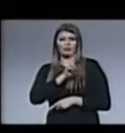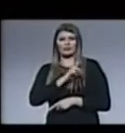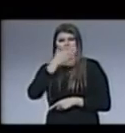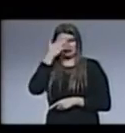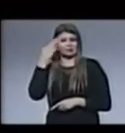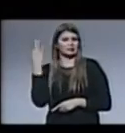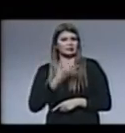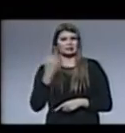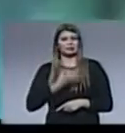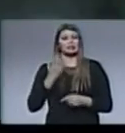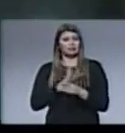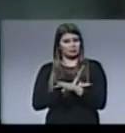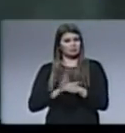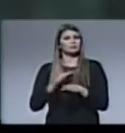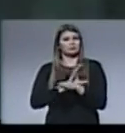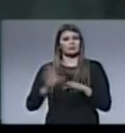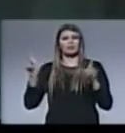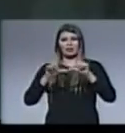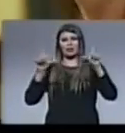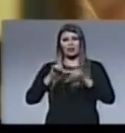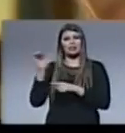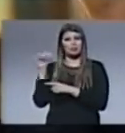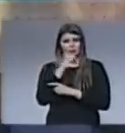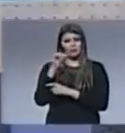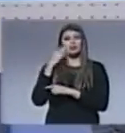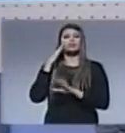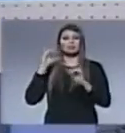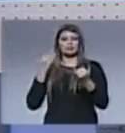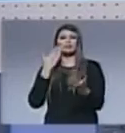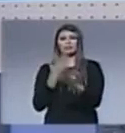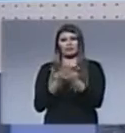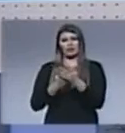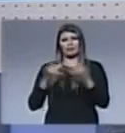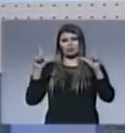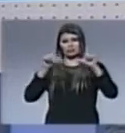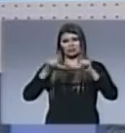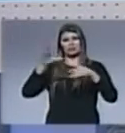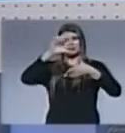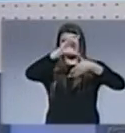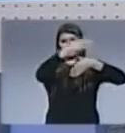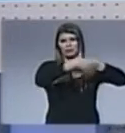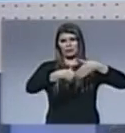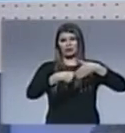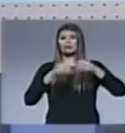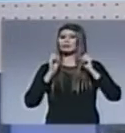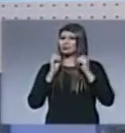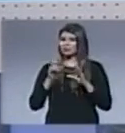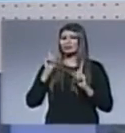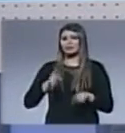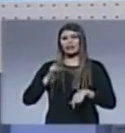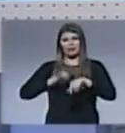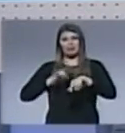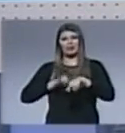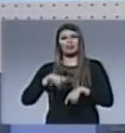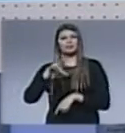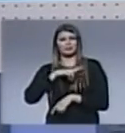impactantes e imperdibles estas películas que van a estar siendo distribuidas ya en cines de Latinoamérica así que nosotros también aquí en